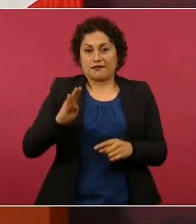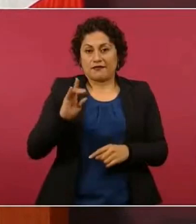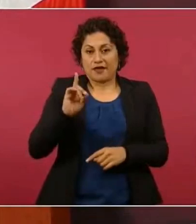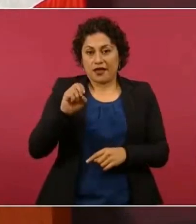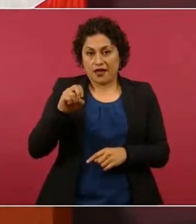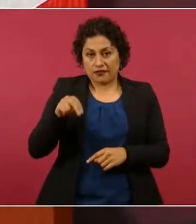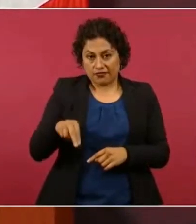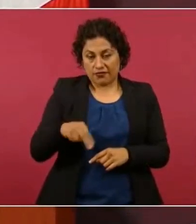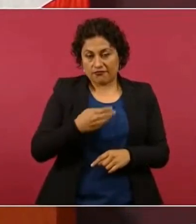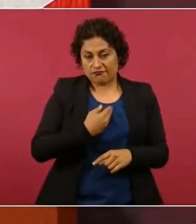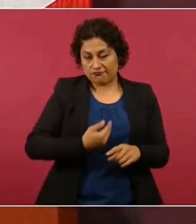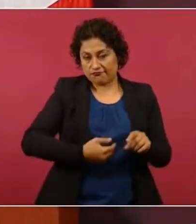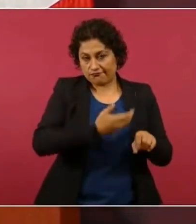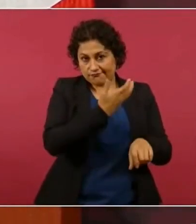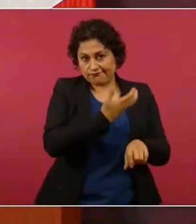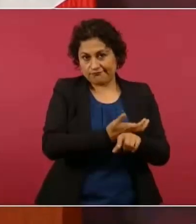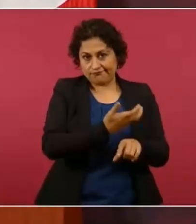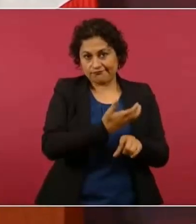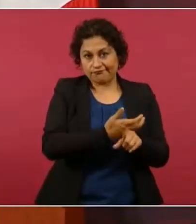Oiga, yo dije que